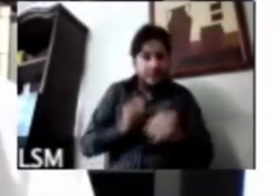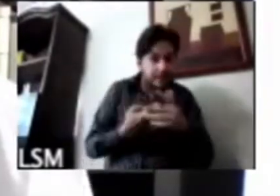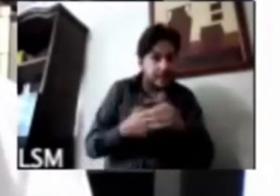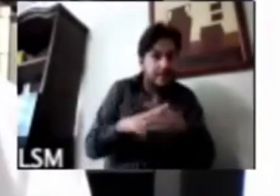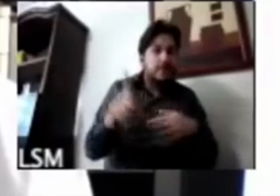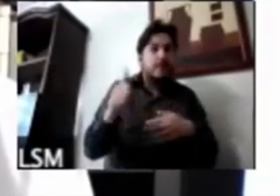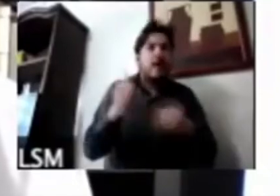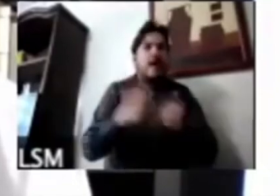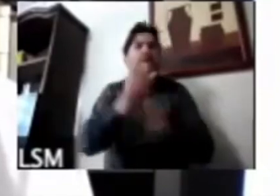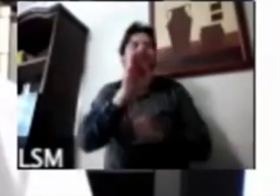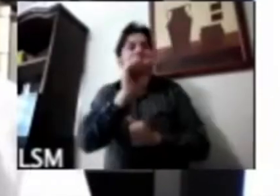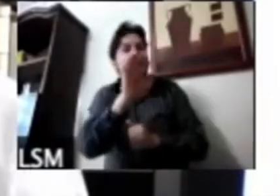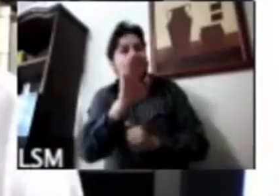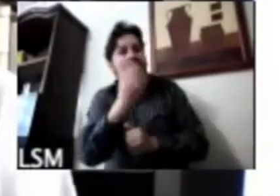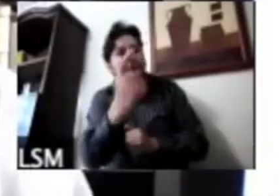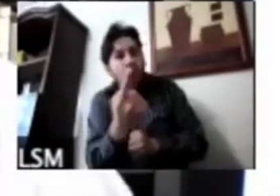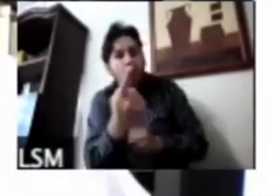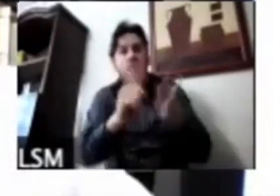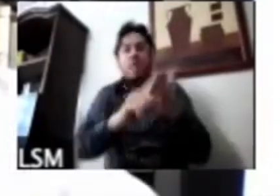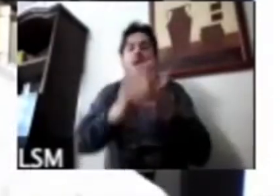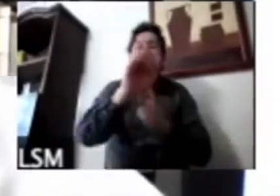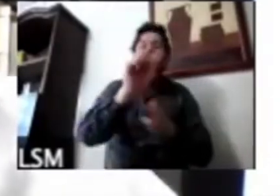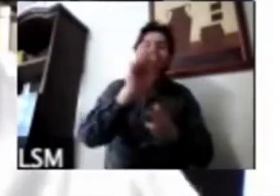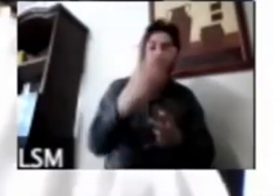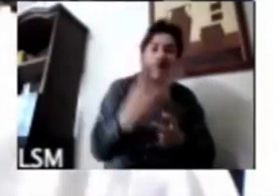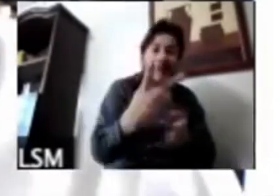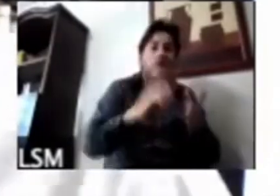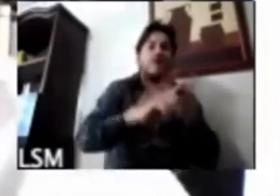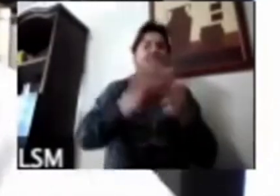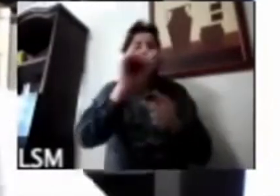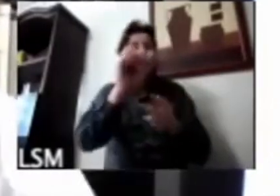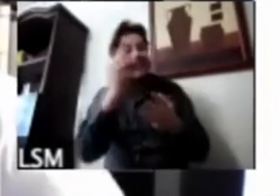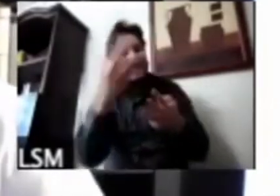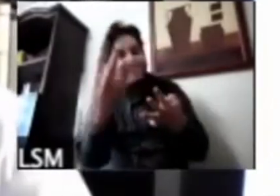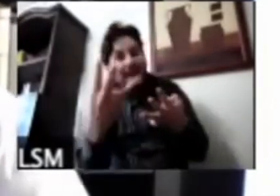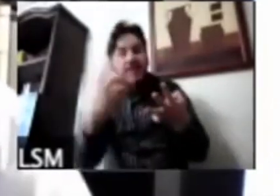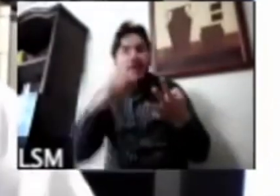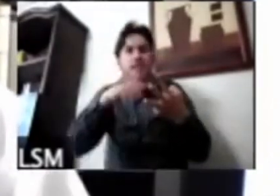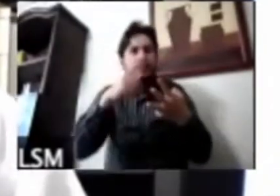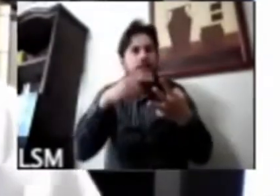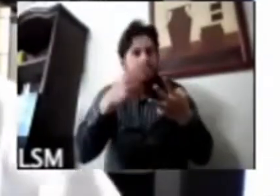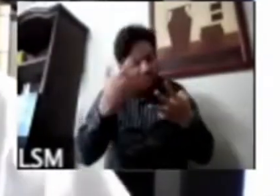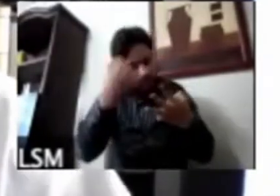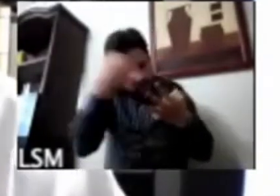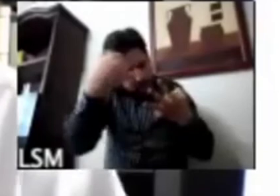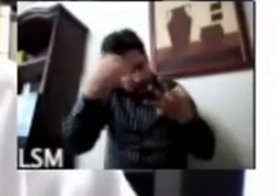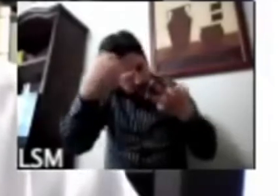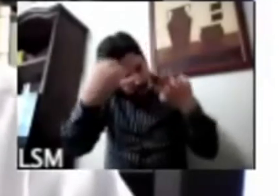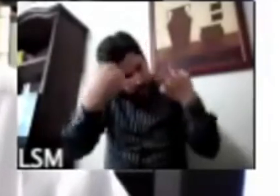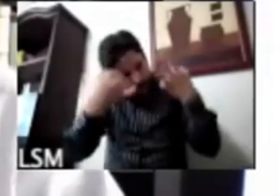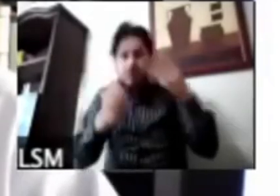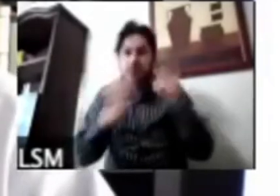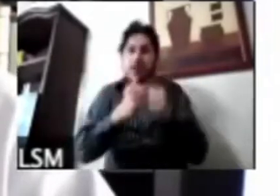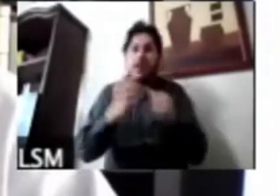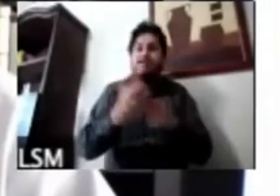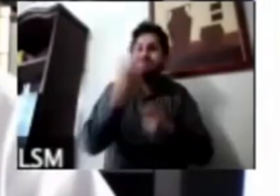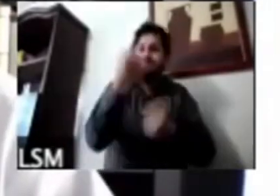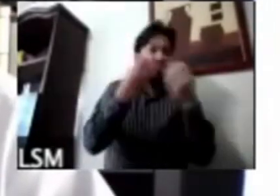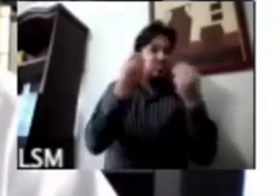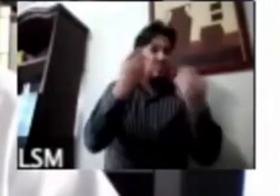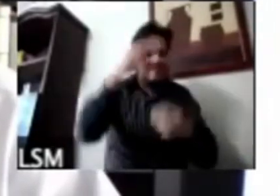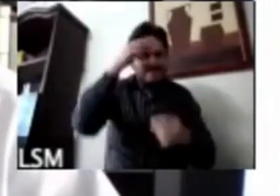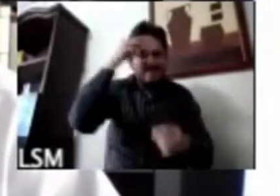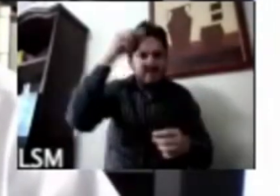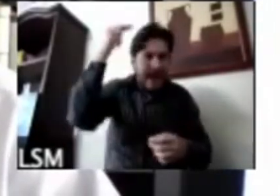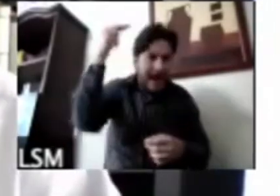fase 1 a fase 2 y a fase 3 nos dejaron un registro de que la mayoría de los mexicanos estaban